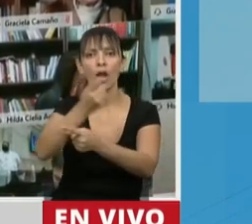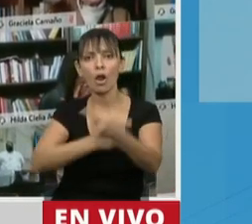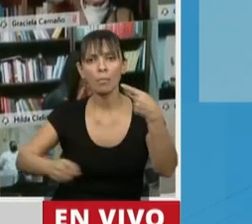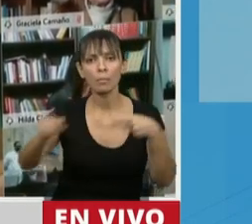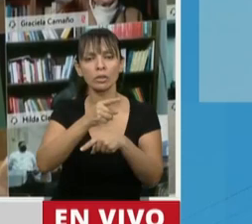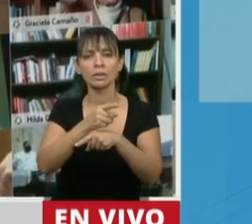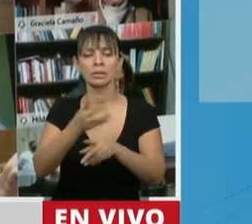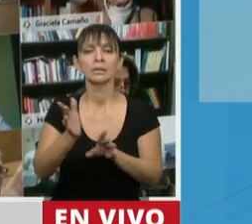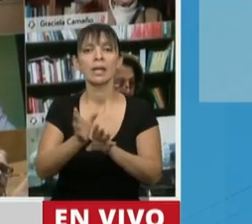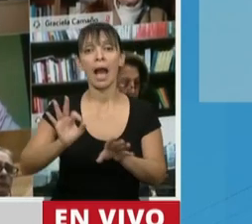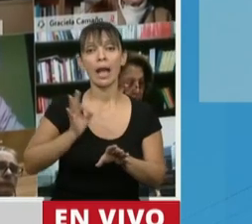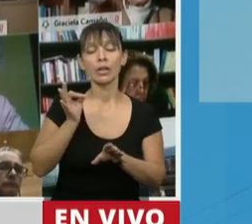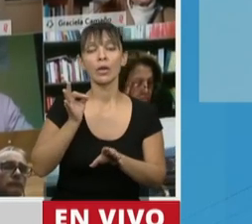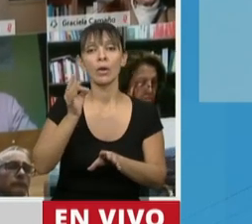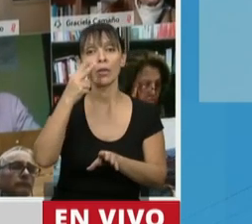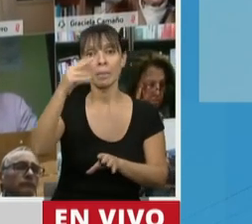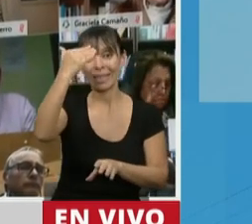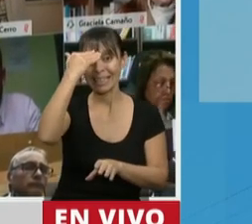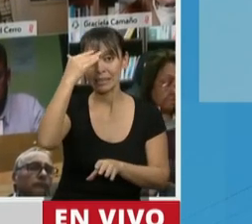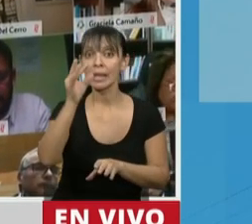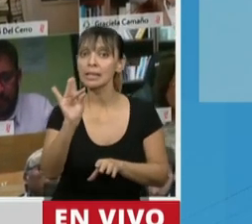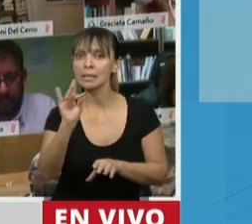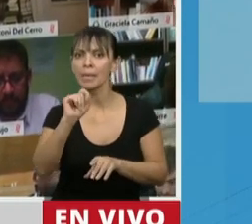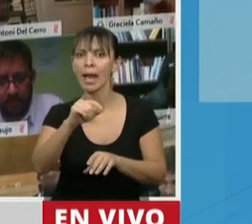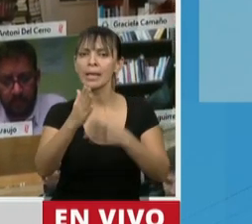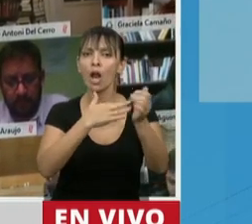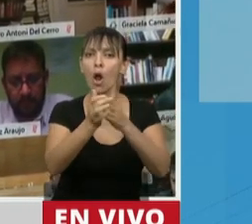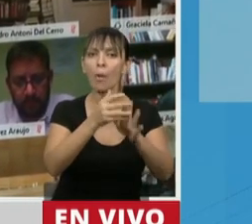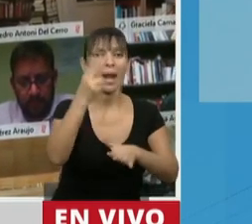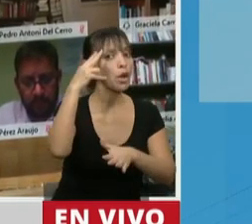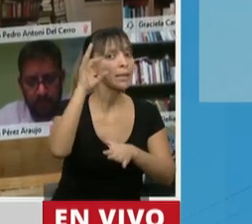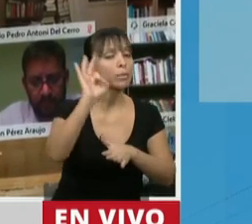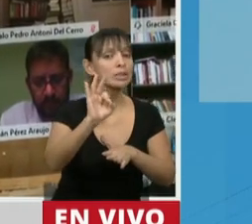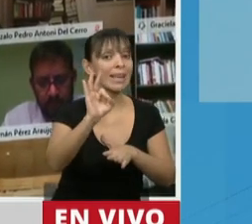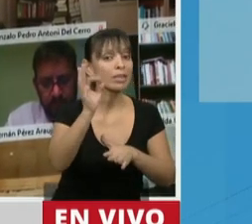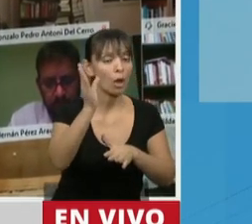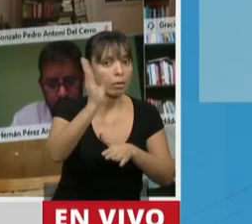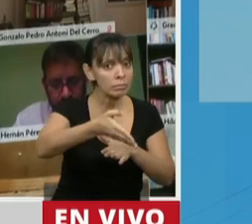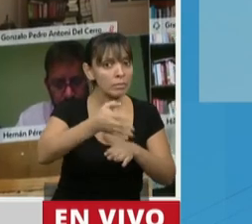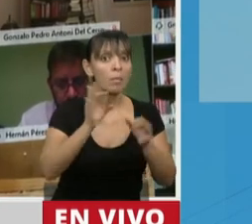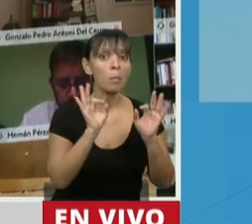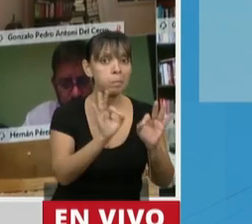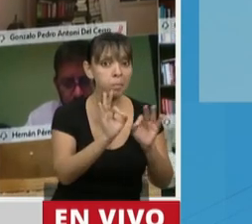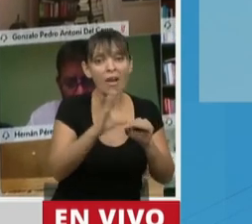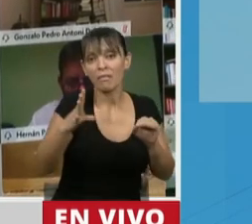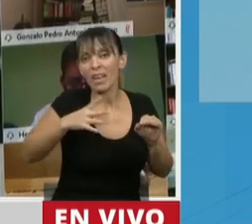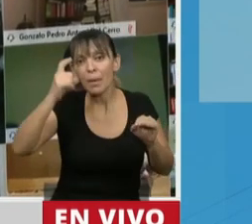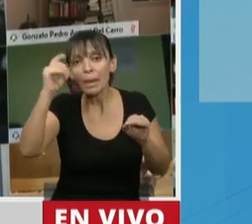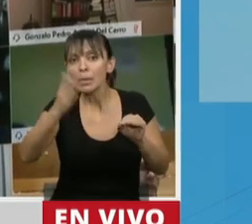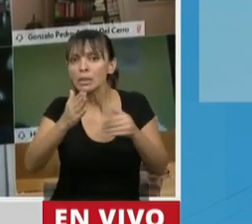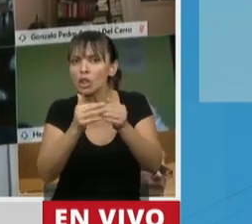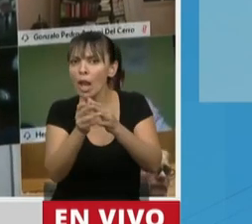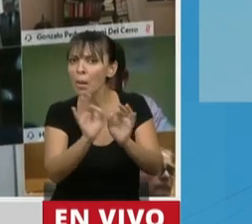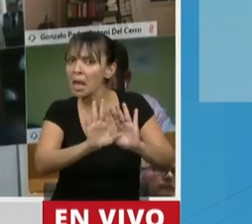diciembre de 2015 tenía una obra del 90%, solamente faltaba un 10%, un 10